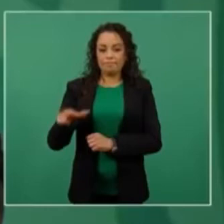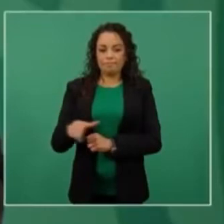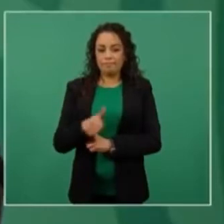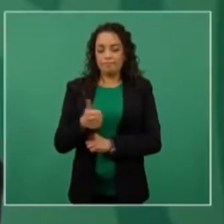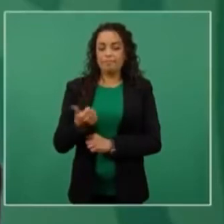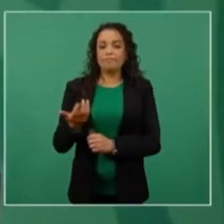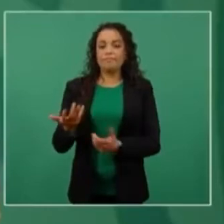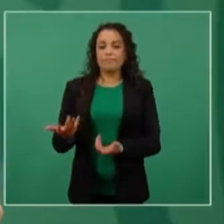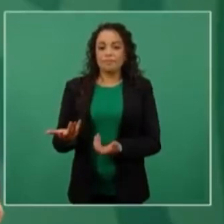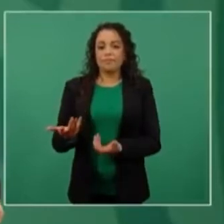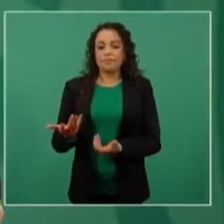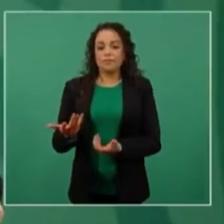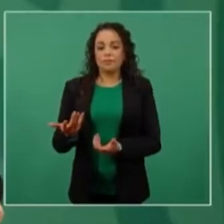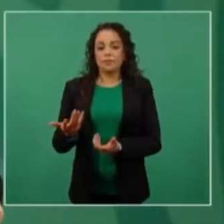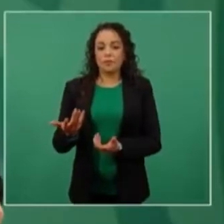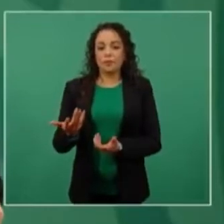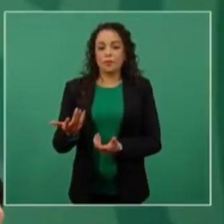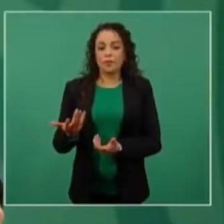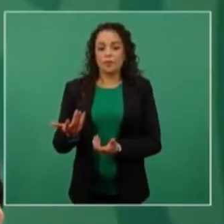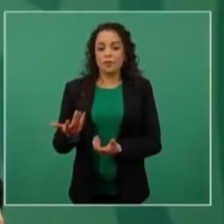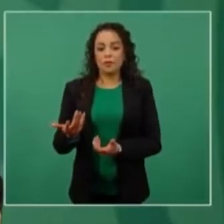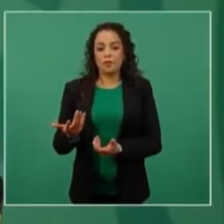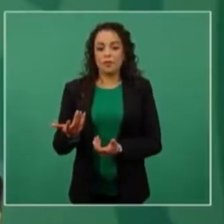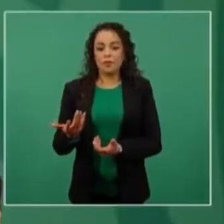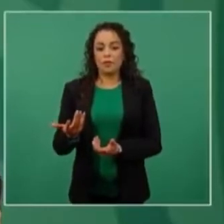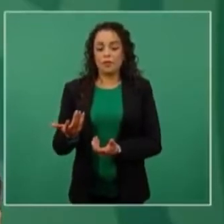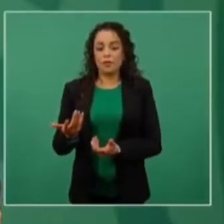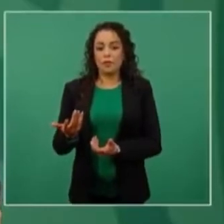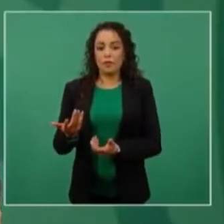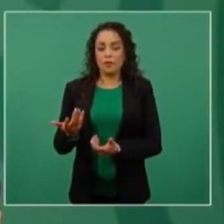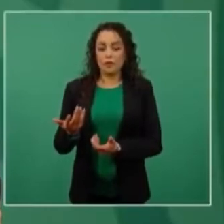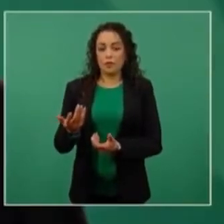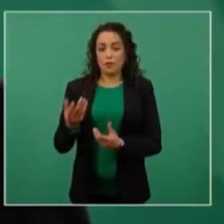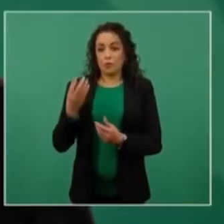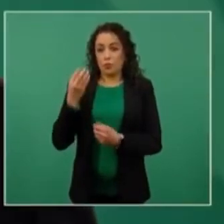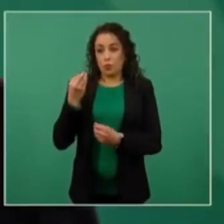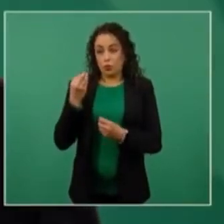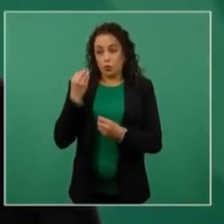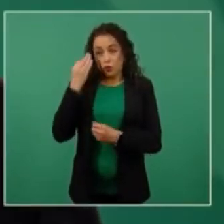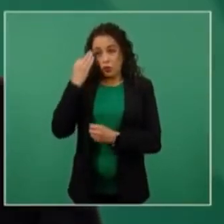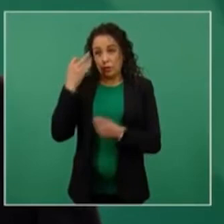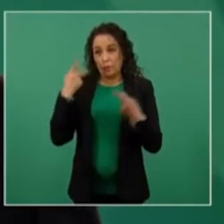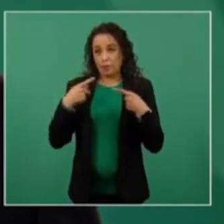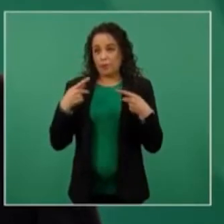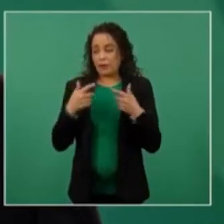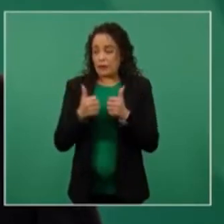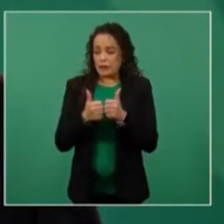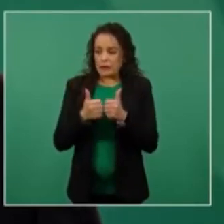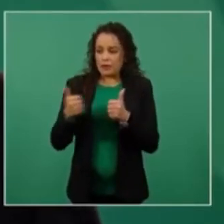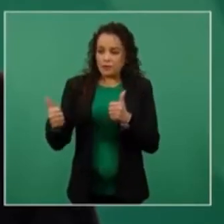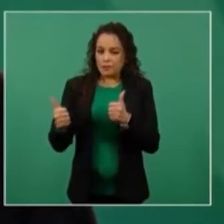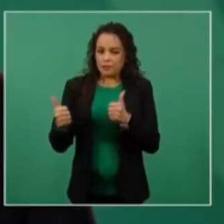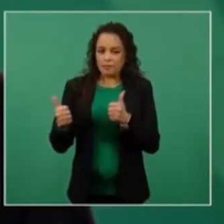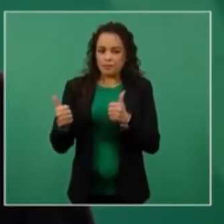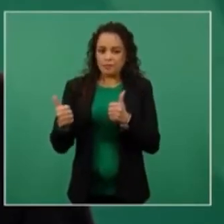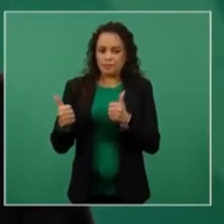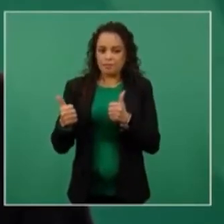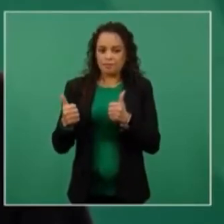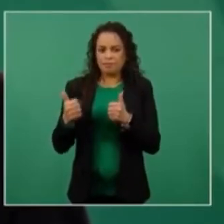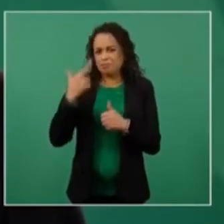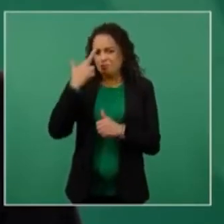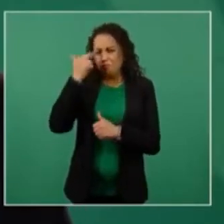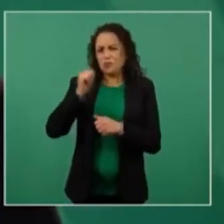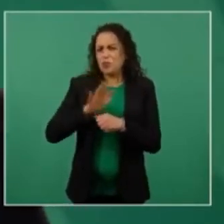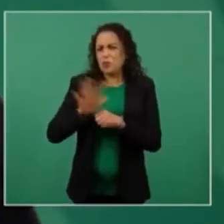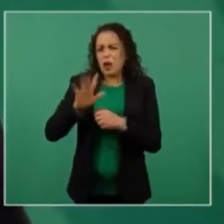durante mucho tiempo nos hemos separado por distintas circunstancias